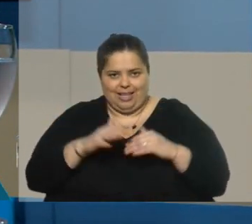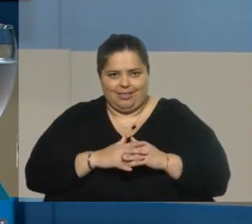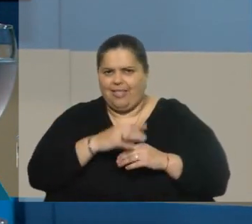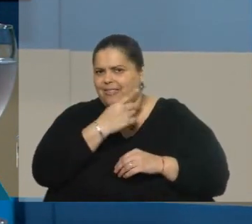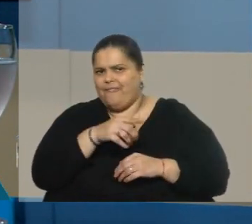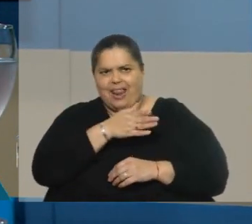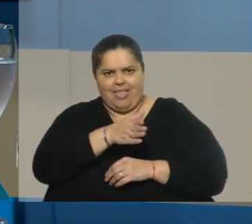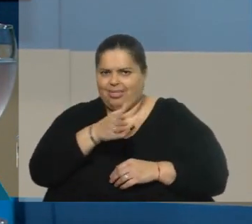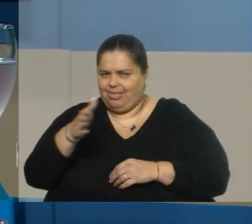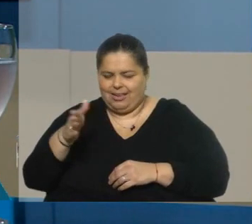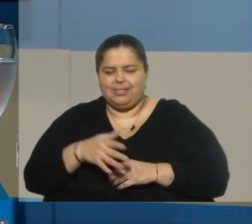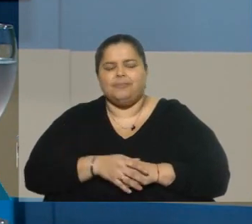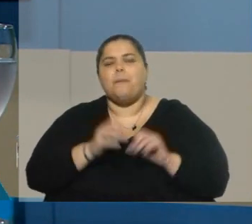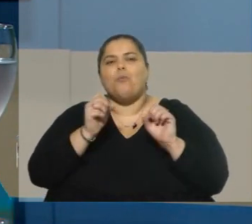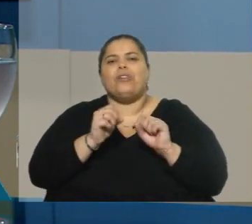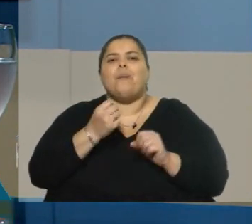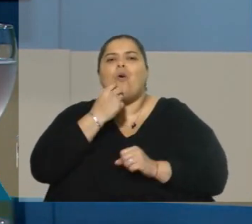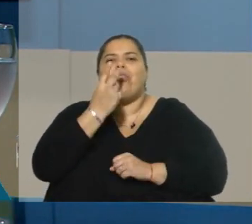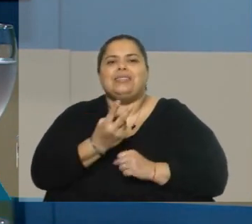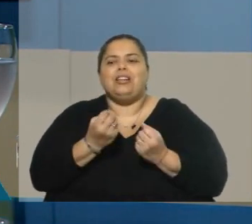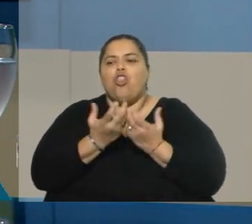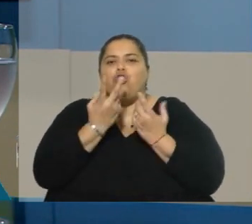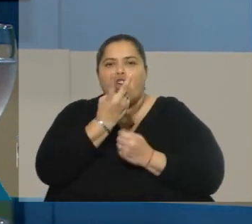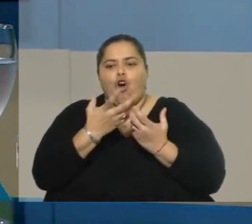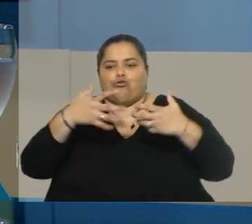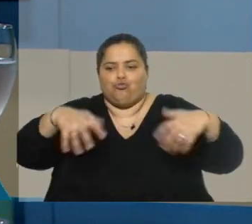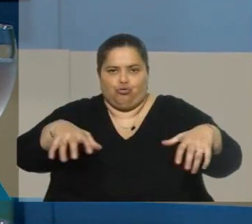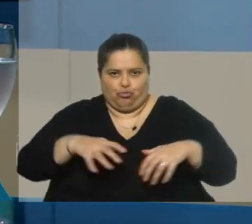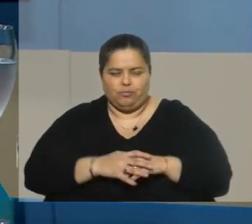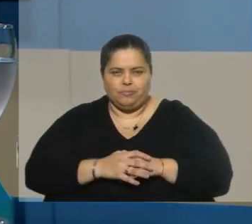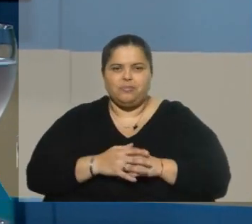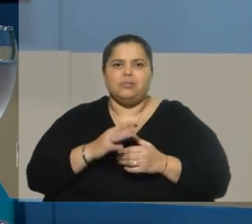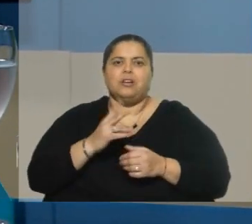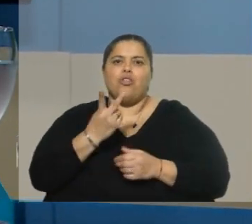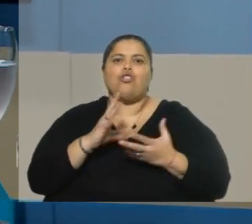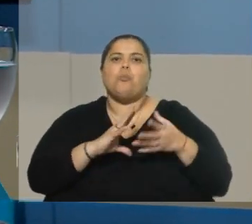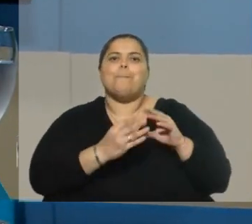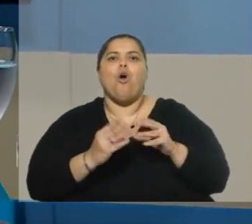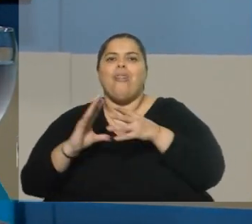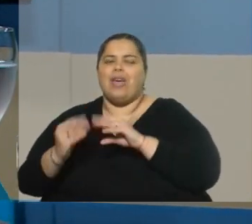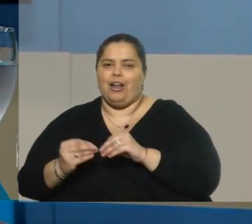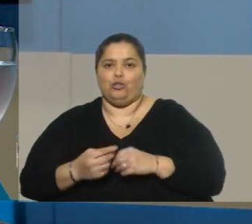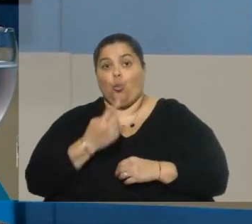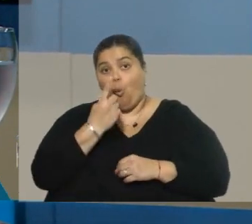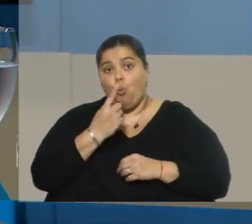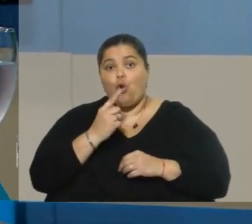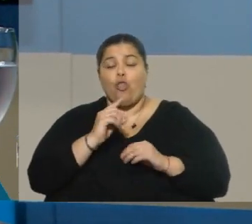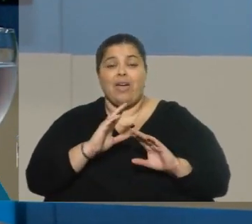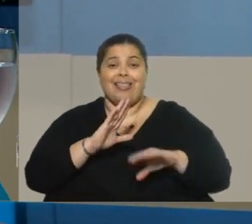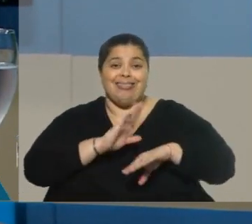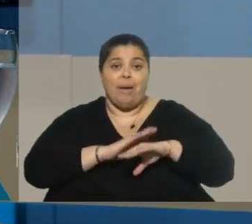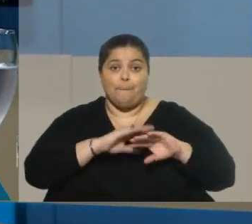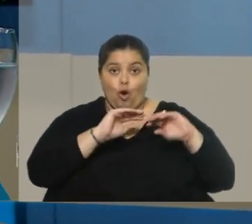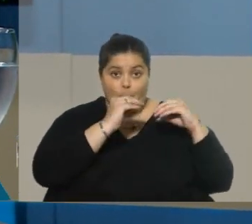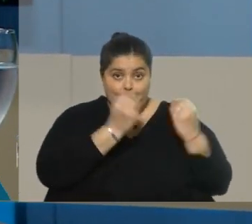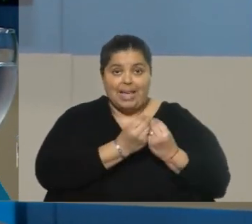dividirlas o clasificarlas en dos grandes tipos de atención o modelos de atención que son el de tiempo completo y el de tiempo parcial.